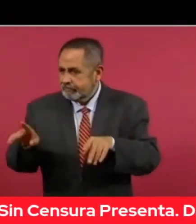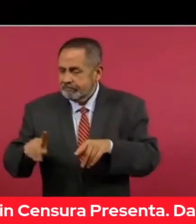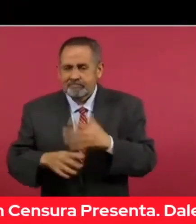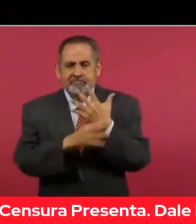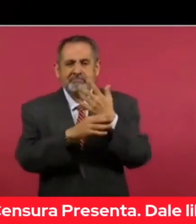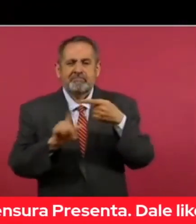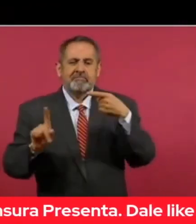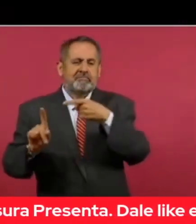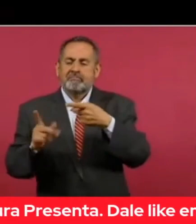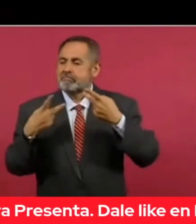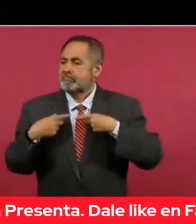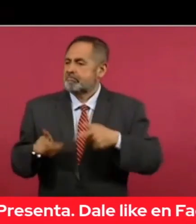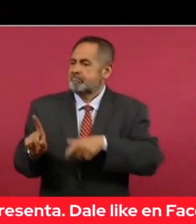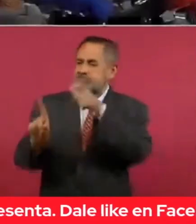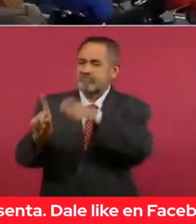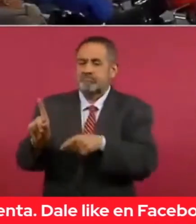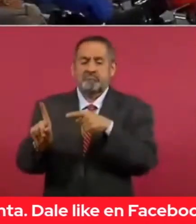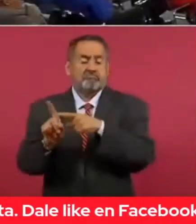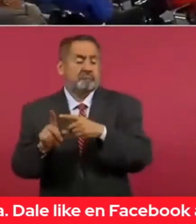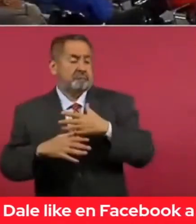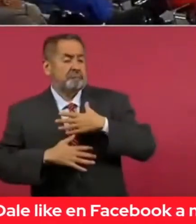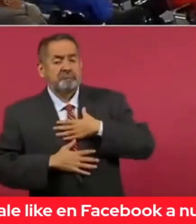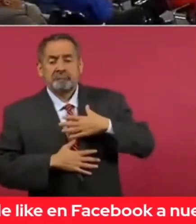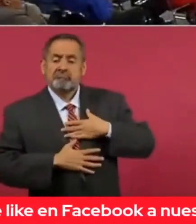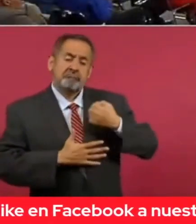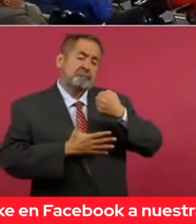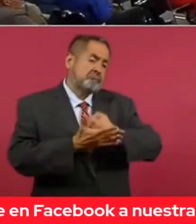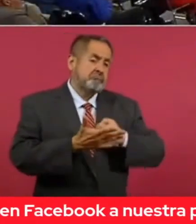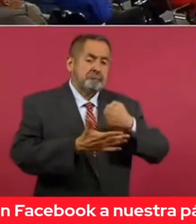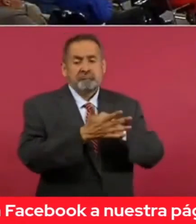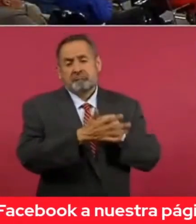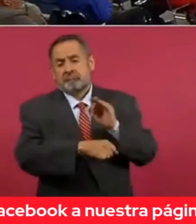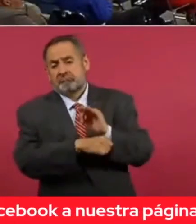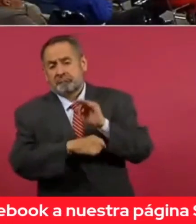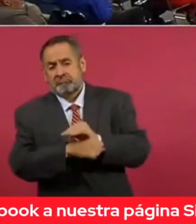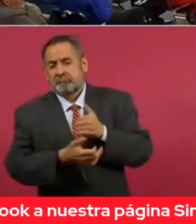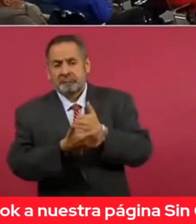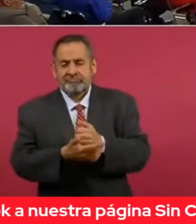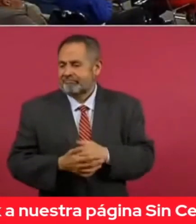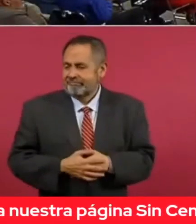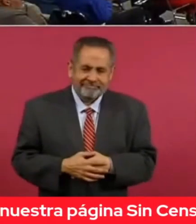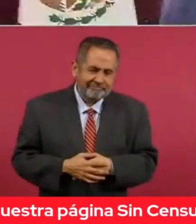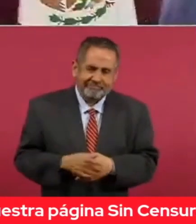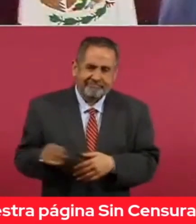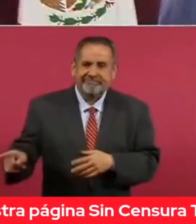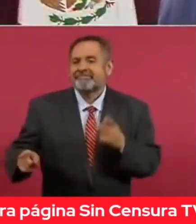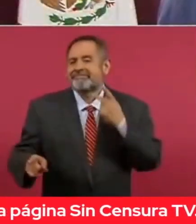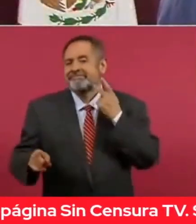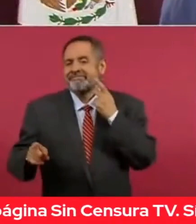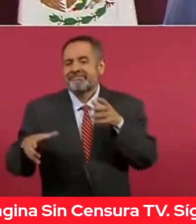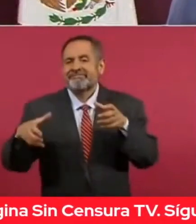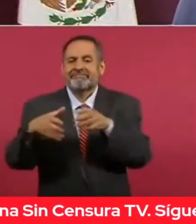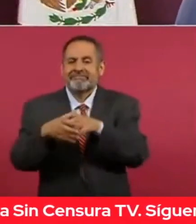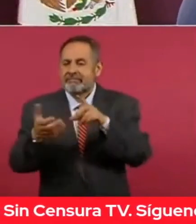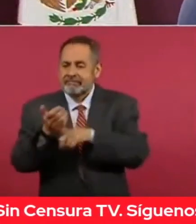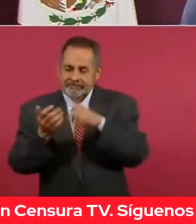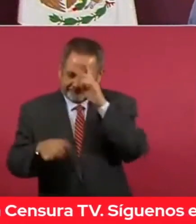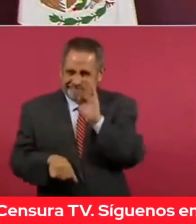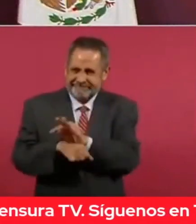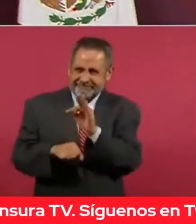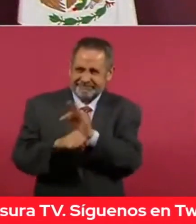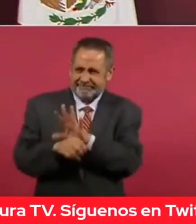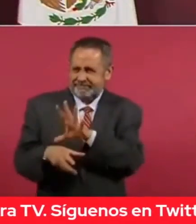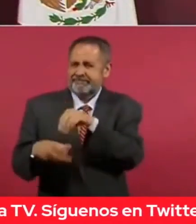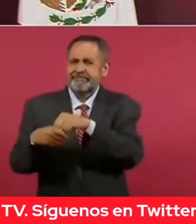al de un individuo que se presenta como activista social, pero que hace política en realidad para defender